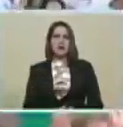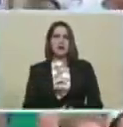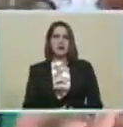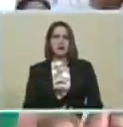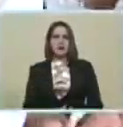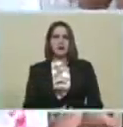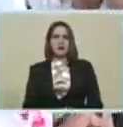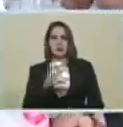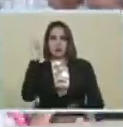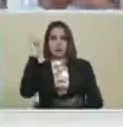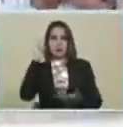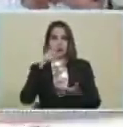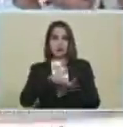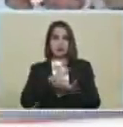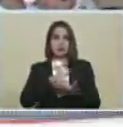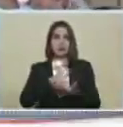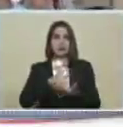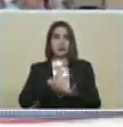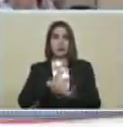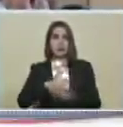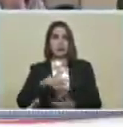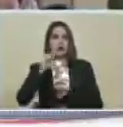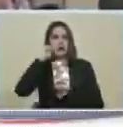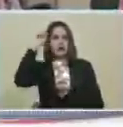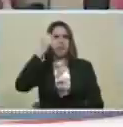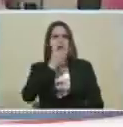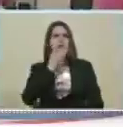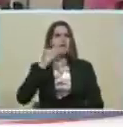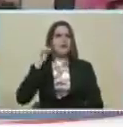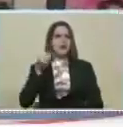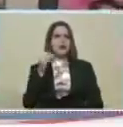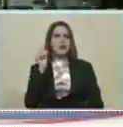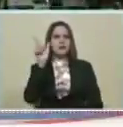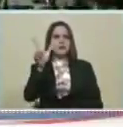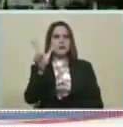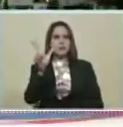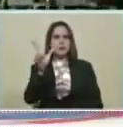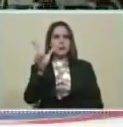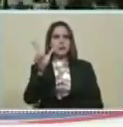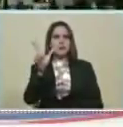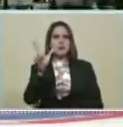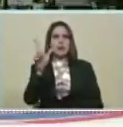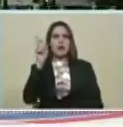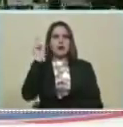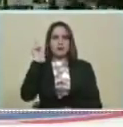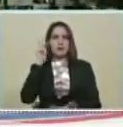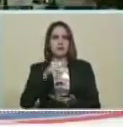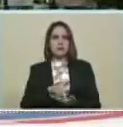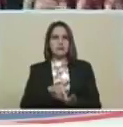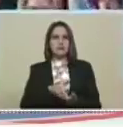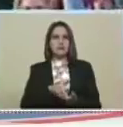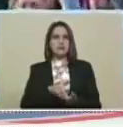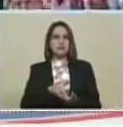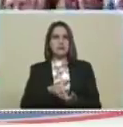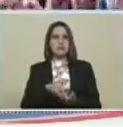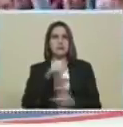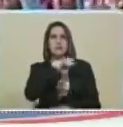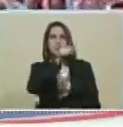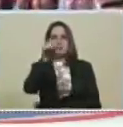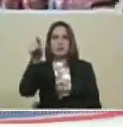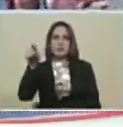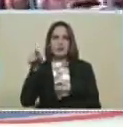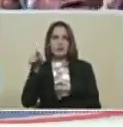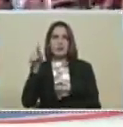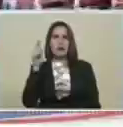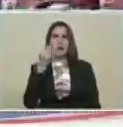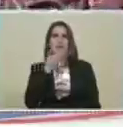...aquí está... ...esta es... ...juventud del PSUV... ...aquí está...